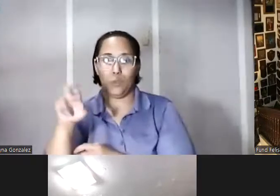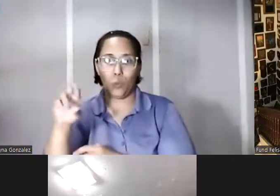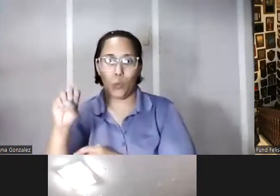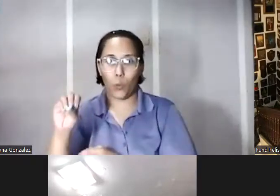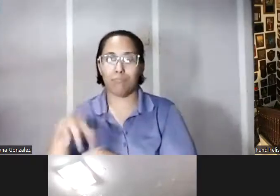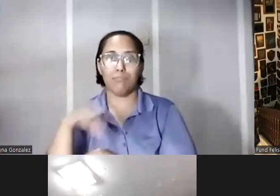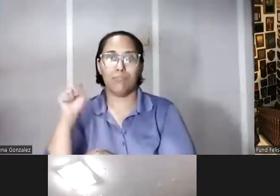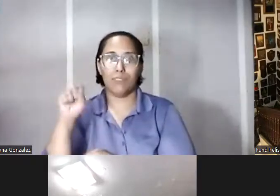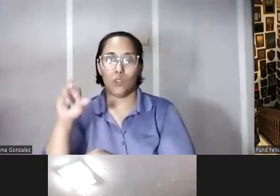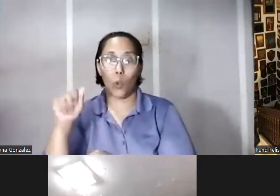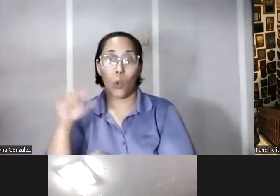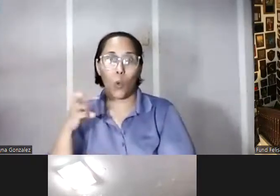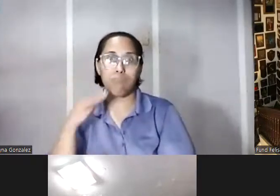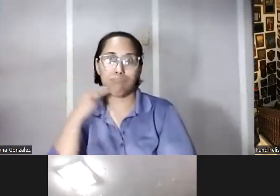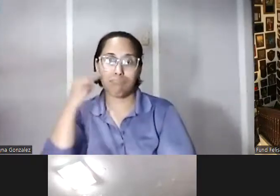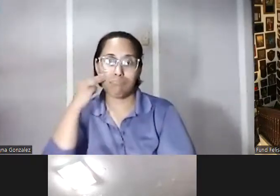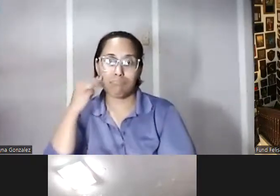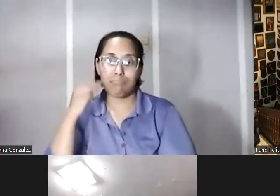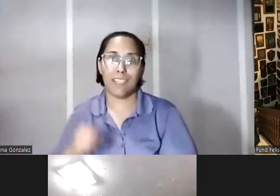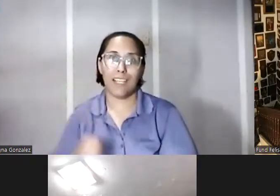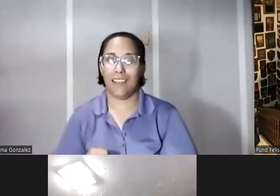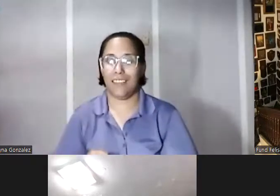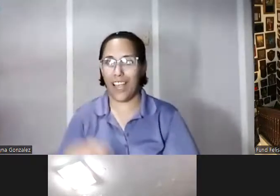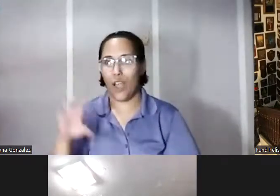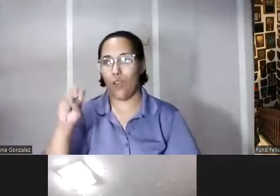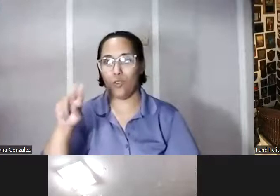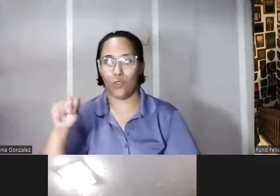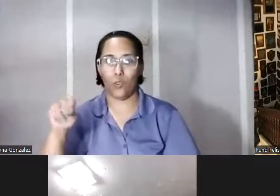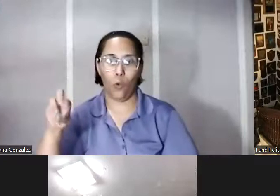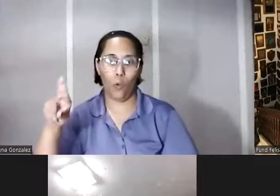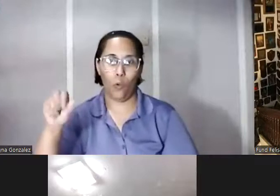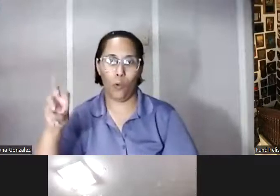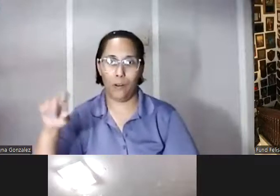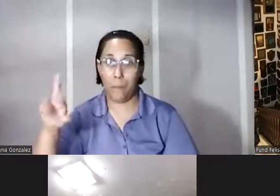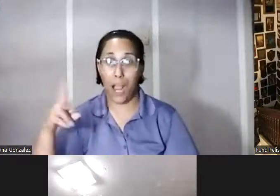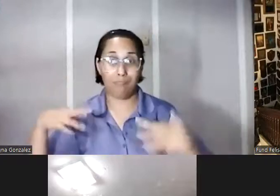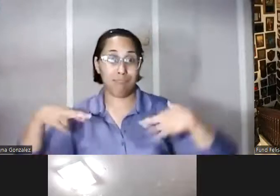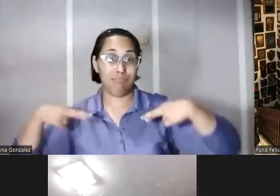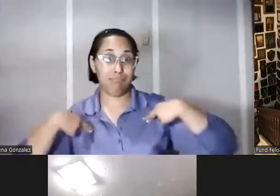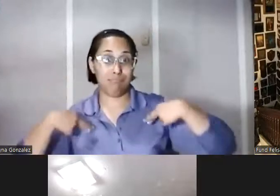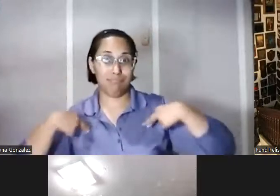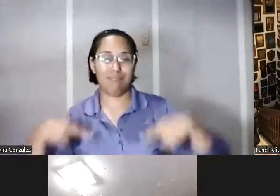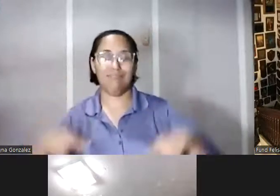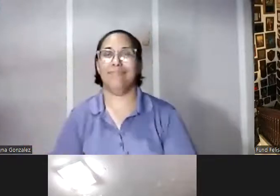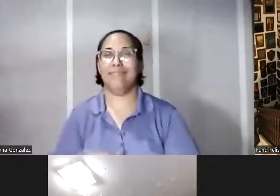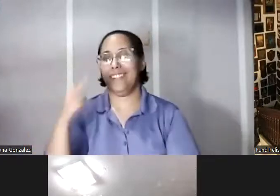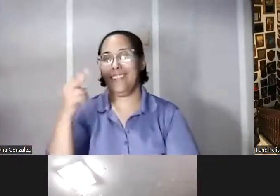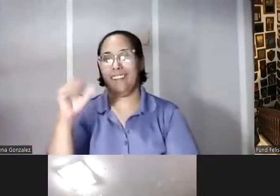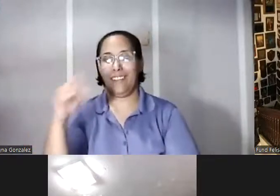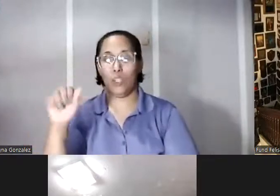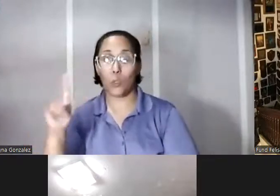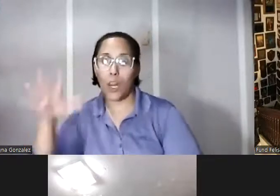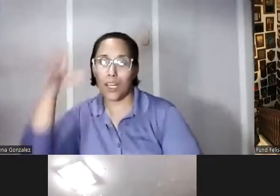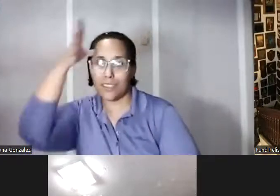béisbol Norman H. Dávila Norman H. Dávila Héctor Rafael Vázquez el padre